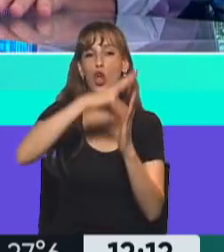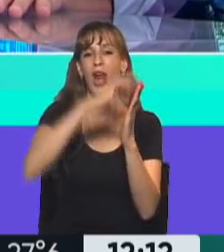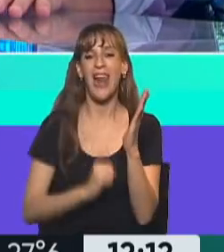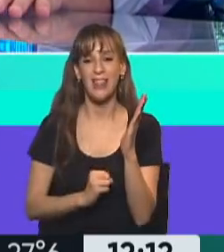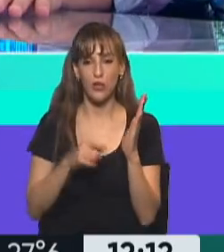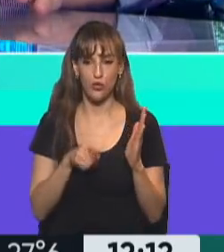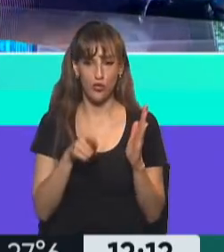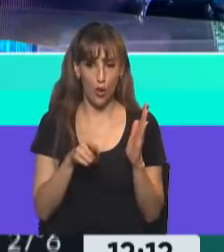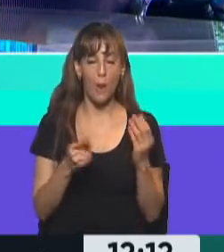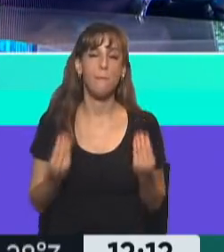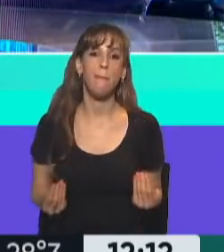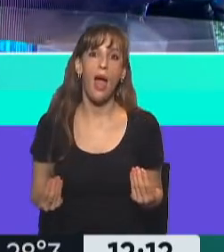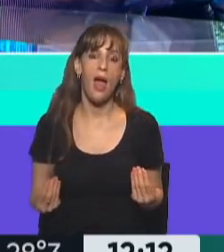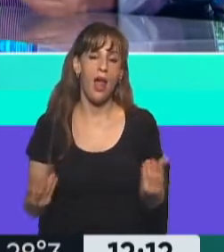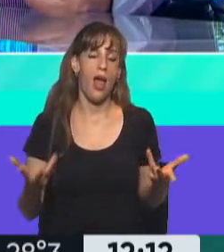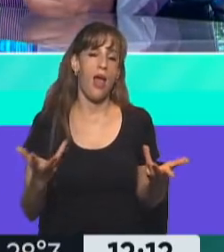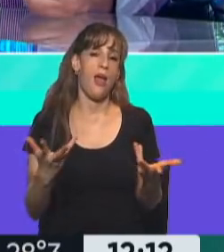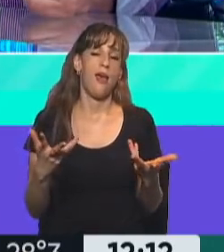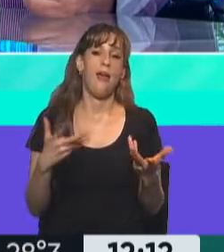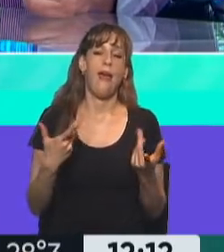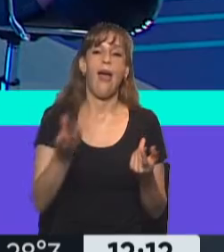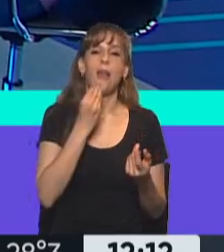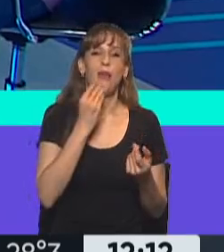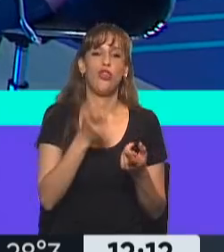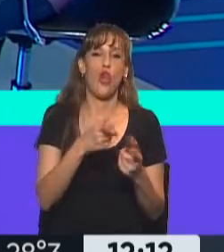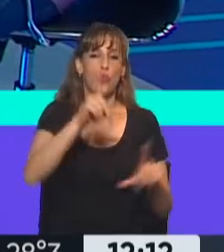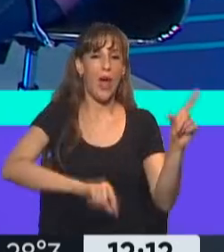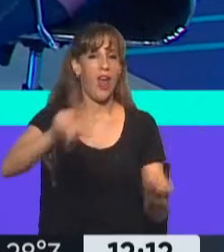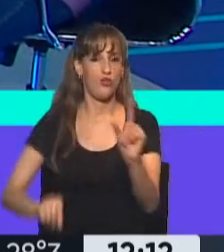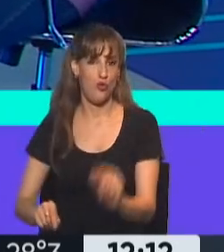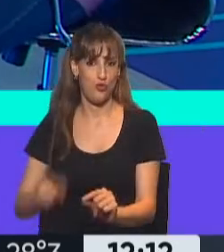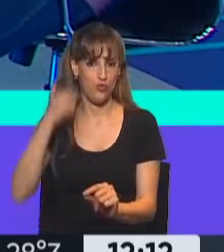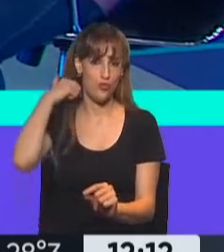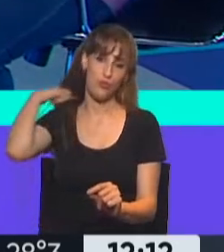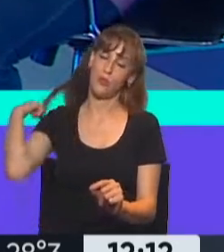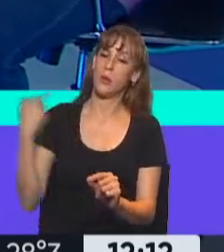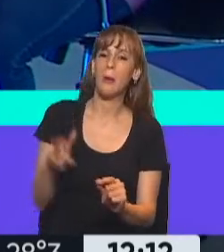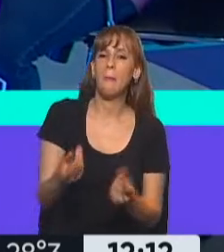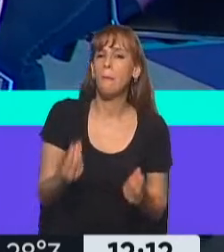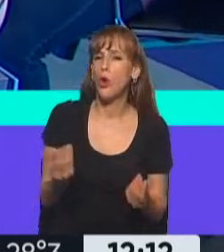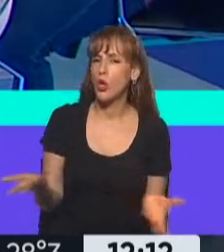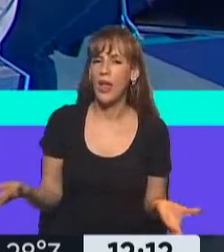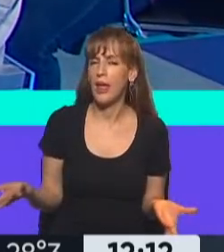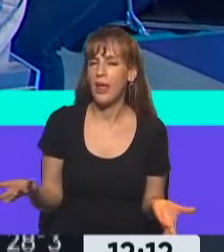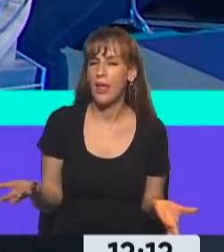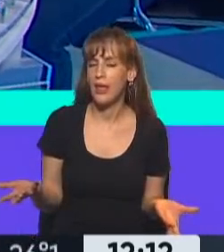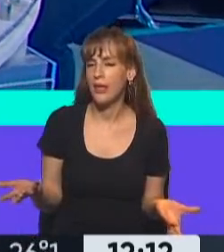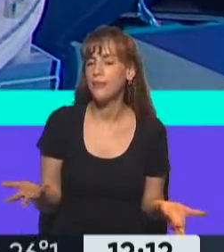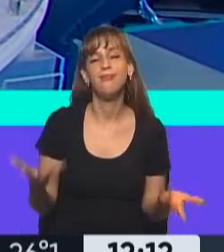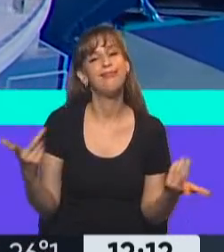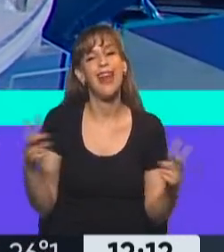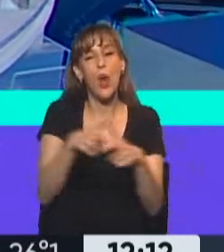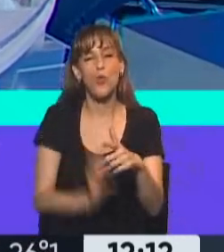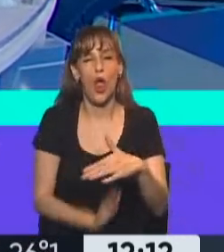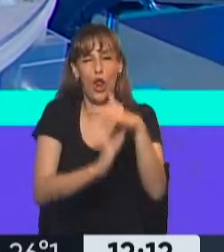internamente en favor de que haya alimentos accesibles. ¿Por qué la resistencia entonces si la levantaron en pala de la mesa de enlace? La mesa de enlace no se